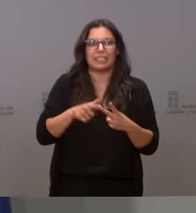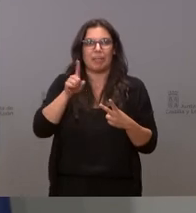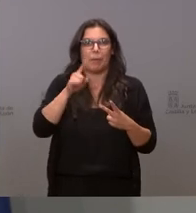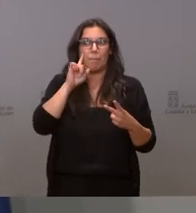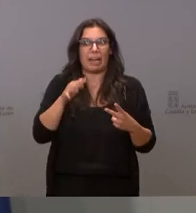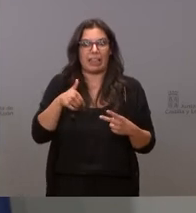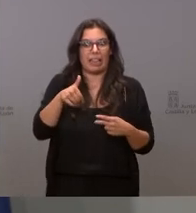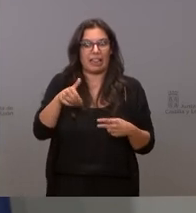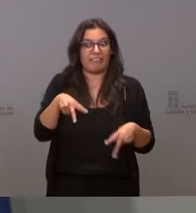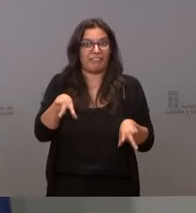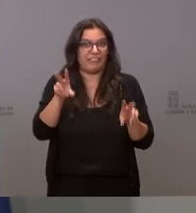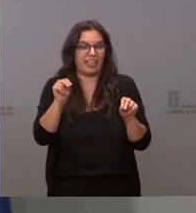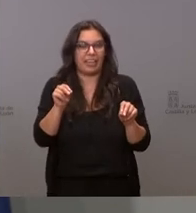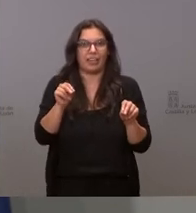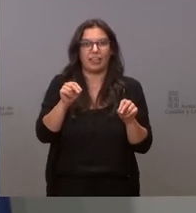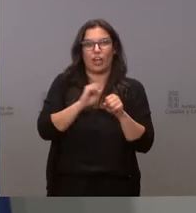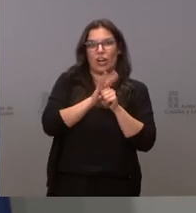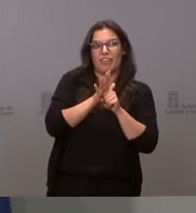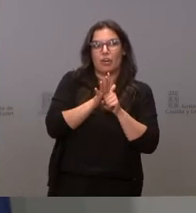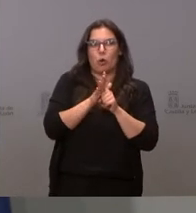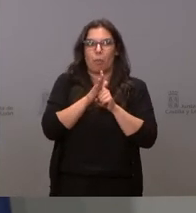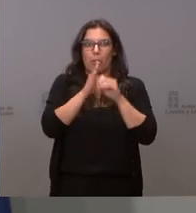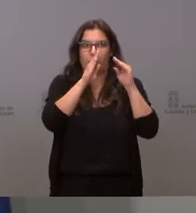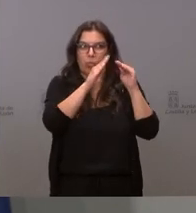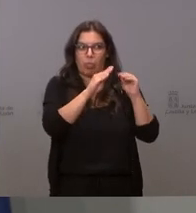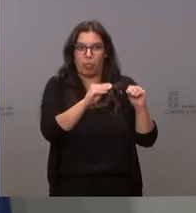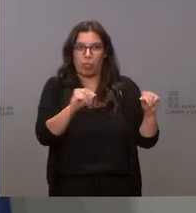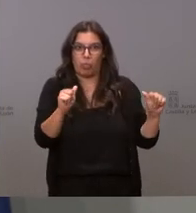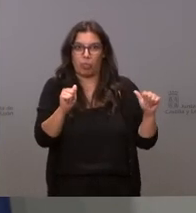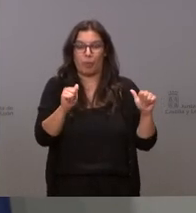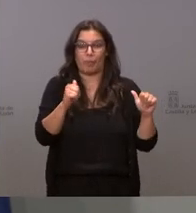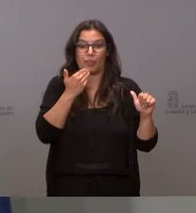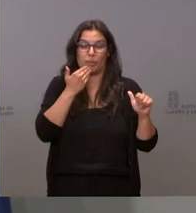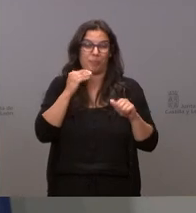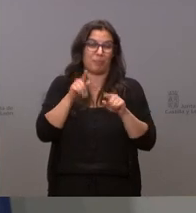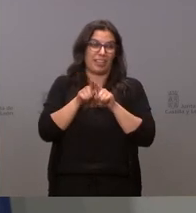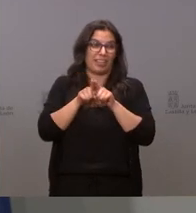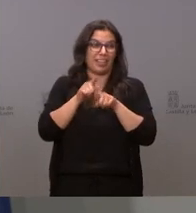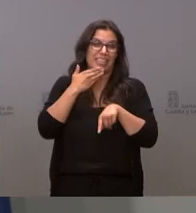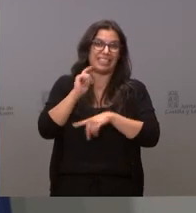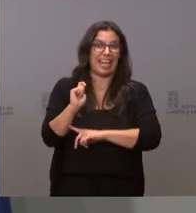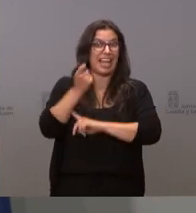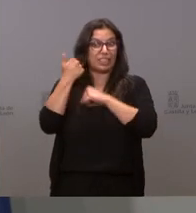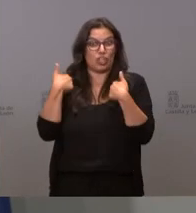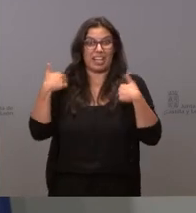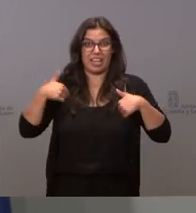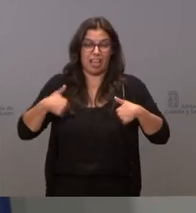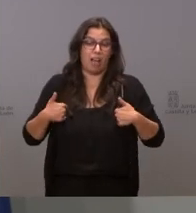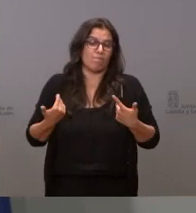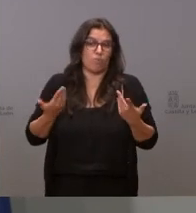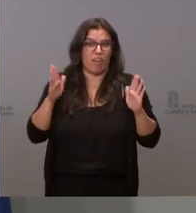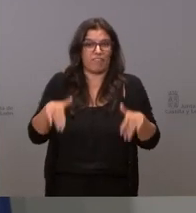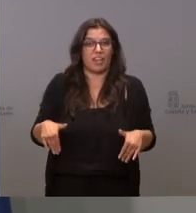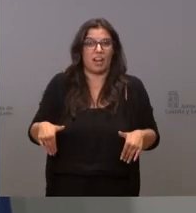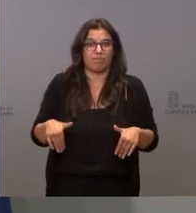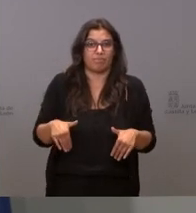pandemia ya está pasando de que esto se ha acabado un nuevo triunfo anticipado sobre la pandemia uno más